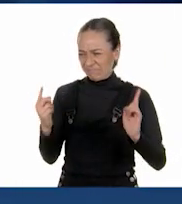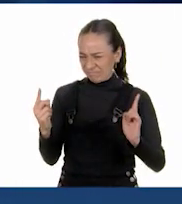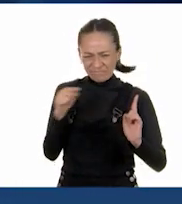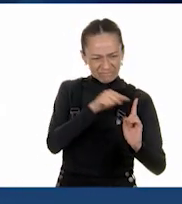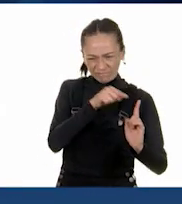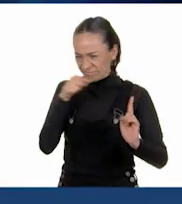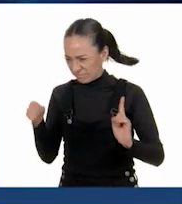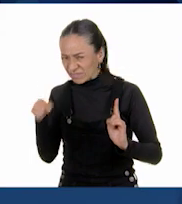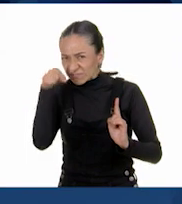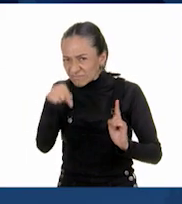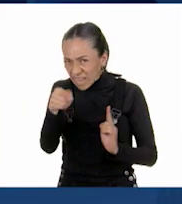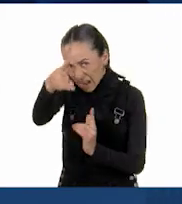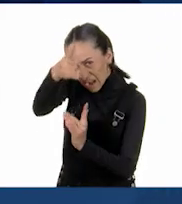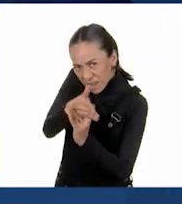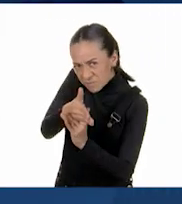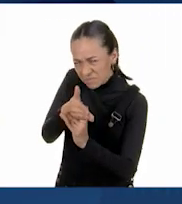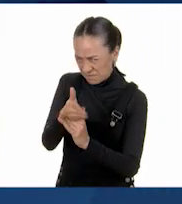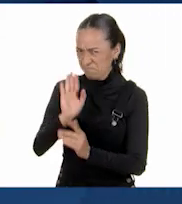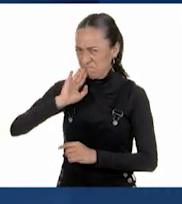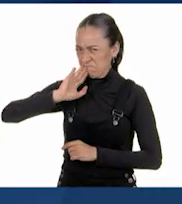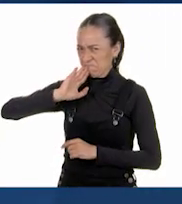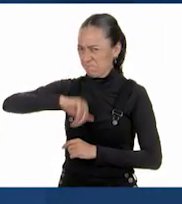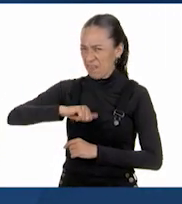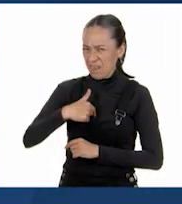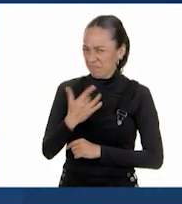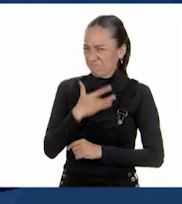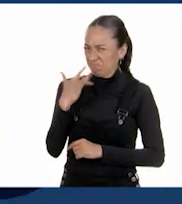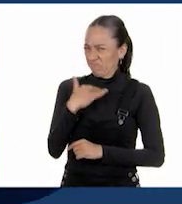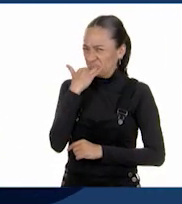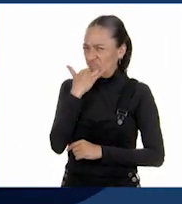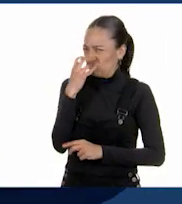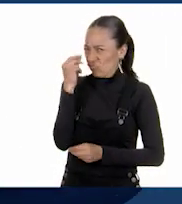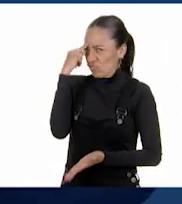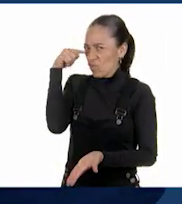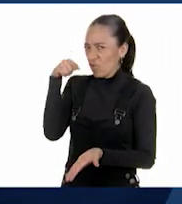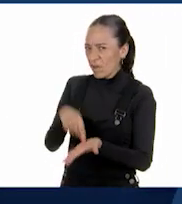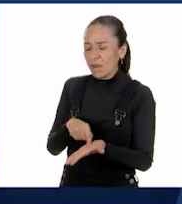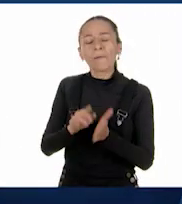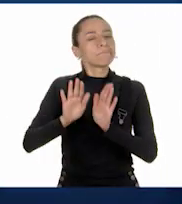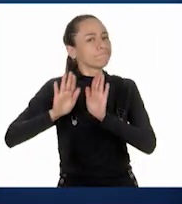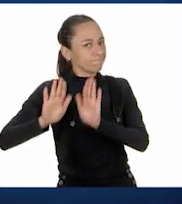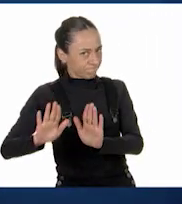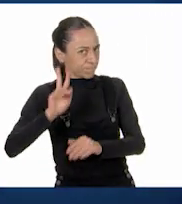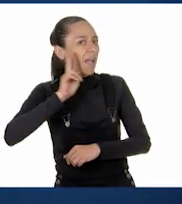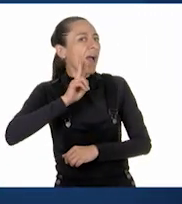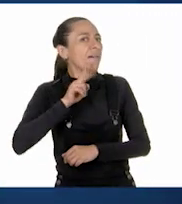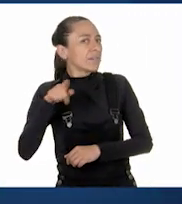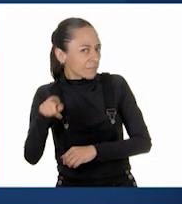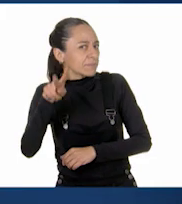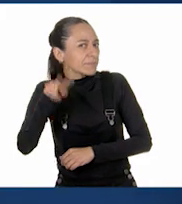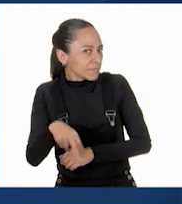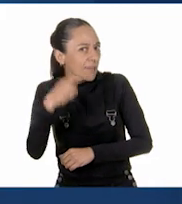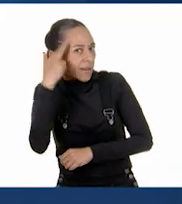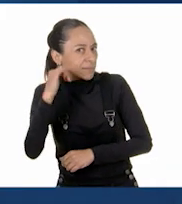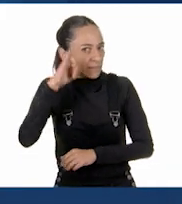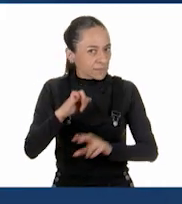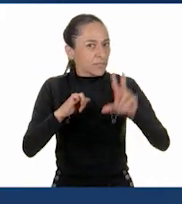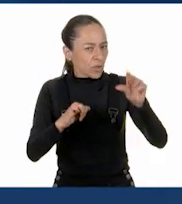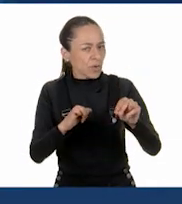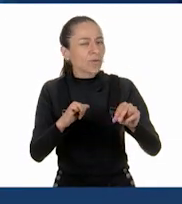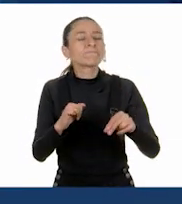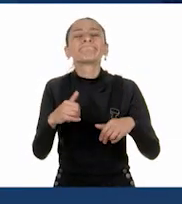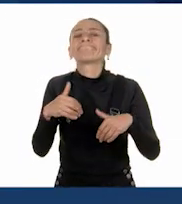Veamos si tienes razón. ¿Se les ocurre alguna estrategia o algo para buscar y saber dónde